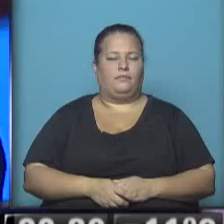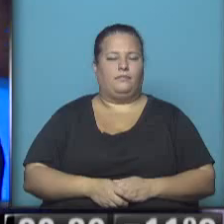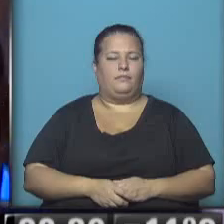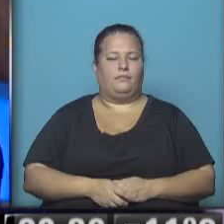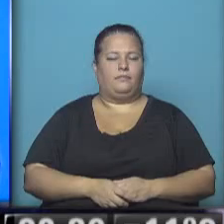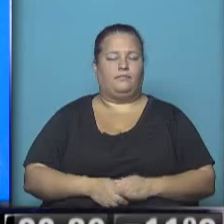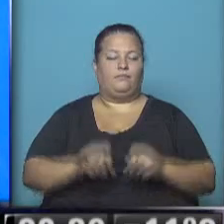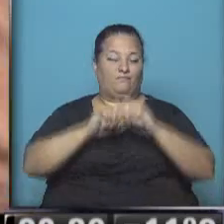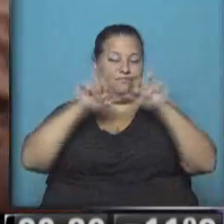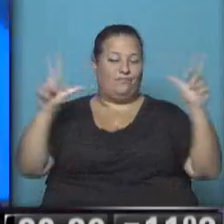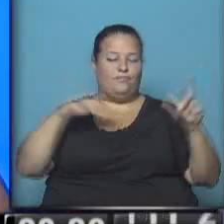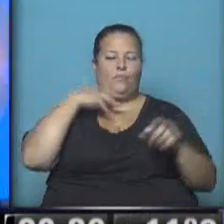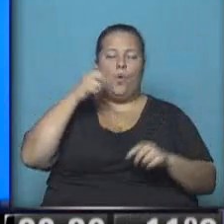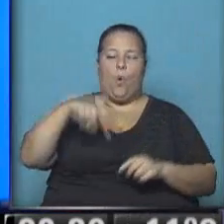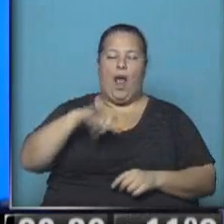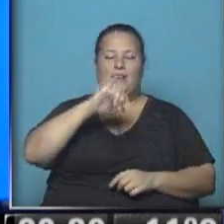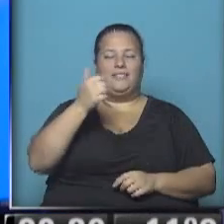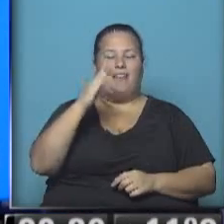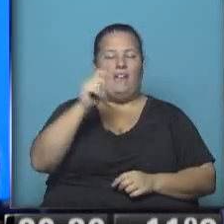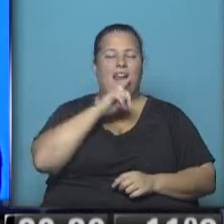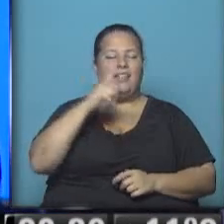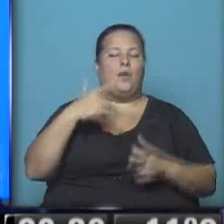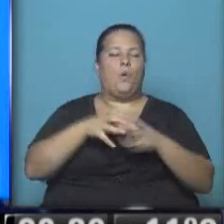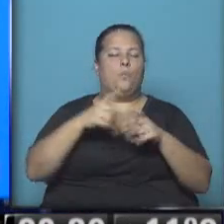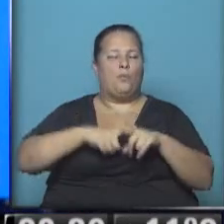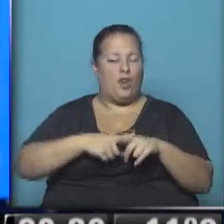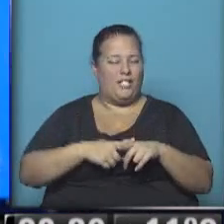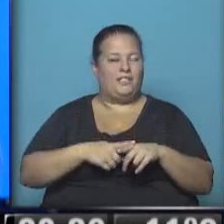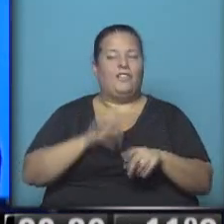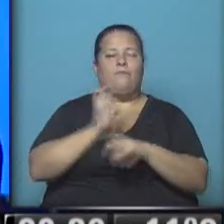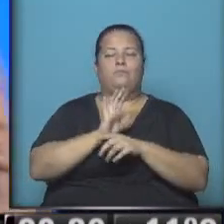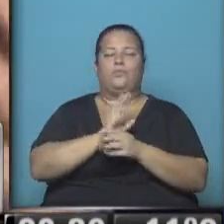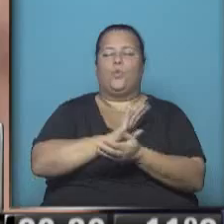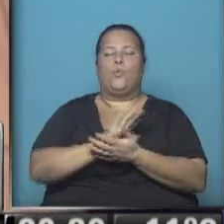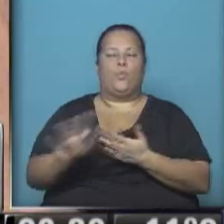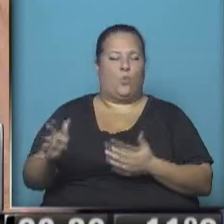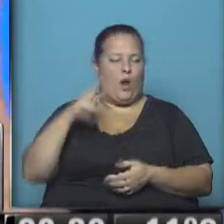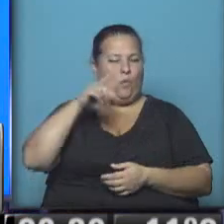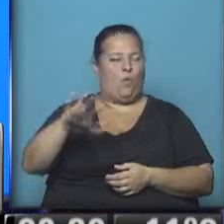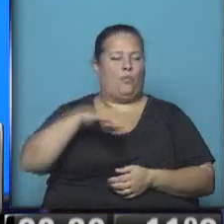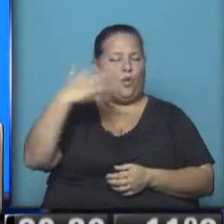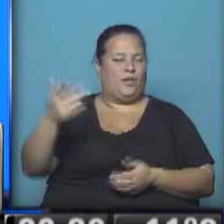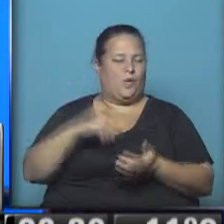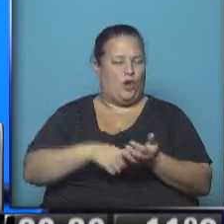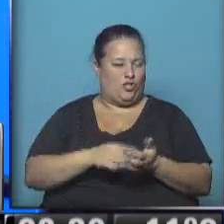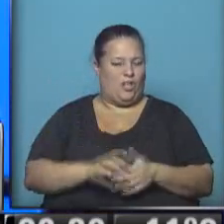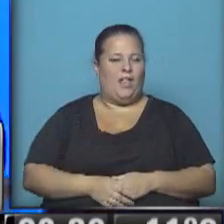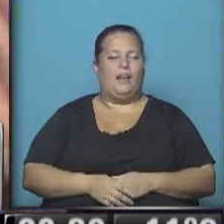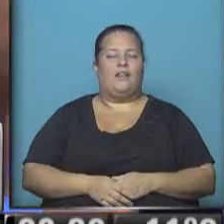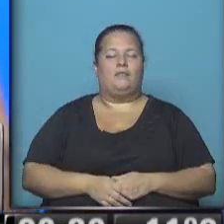La imagen entonces de Juan Zabaleta en un partido de los que se denominan nuevos que tiene el conurbano bonaerense.